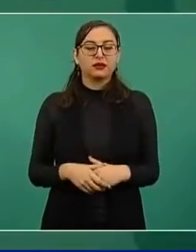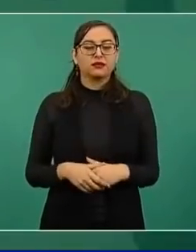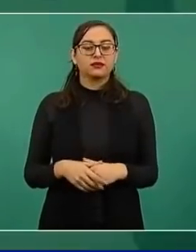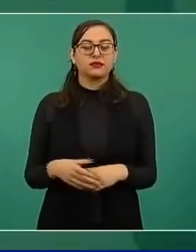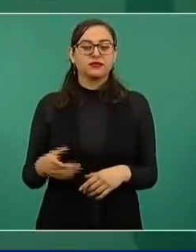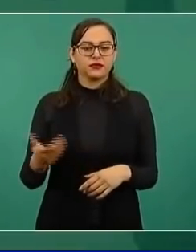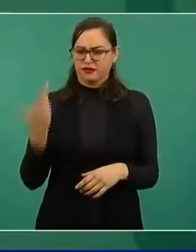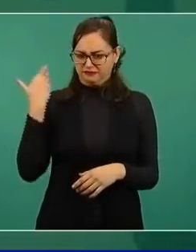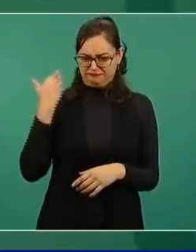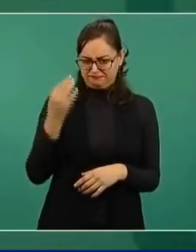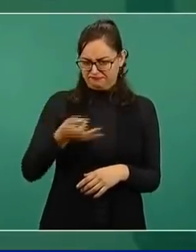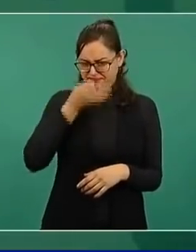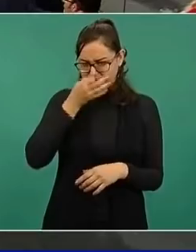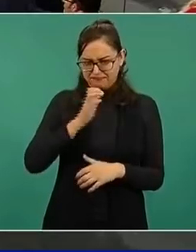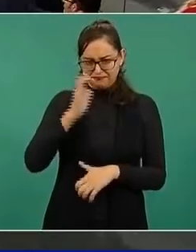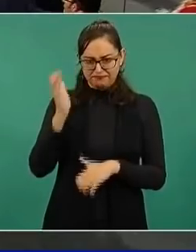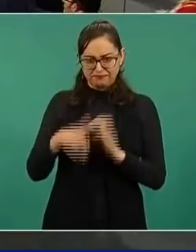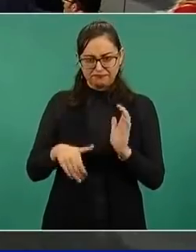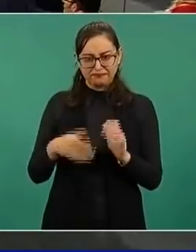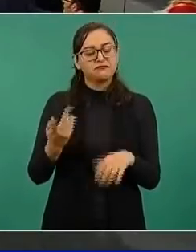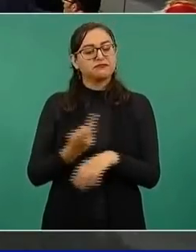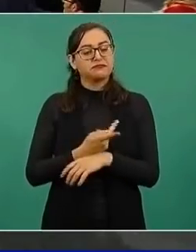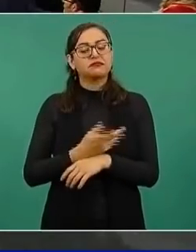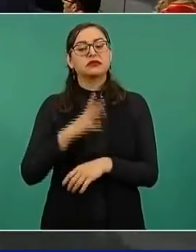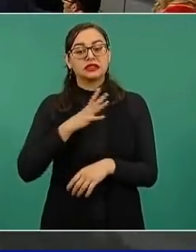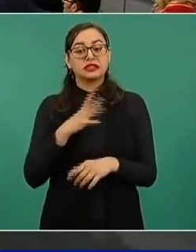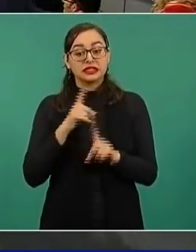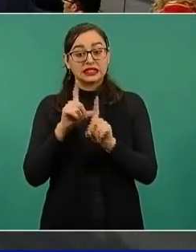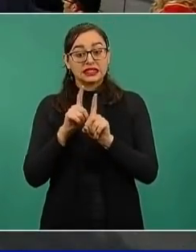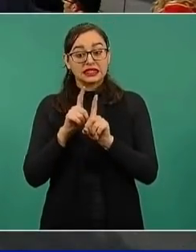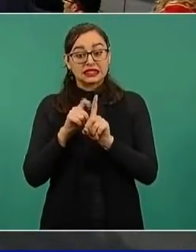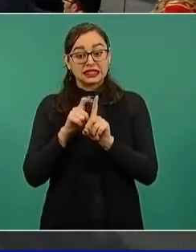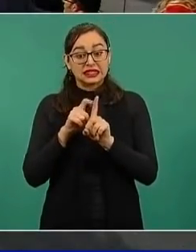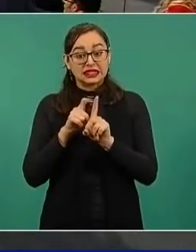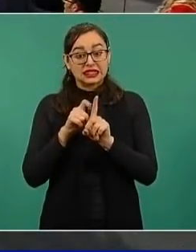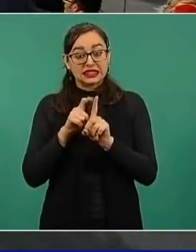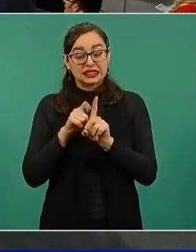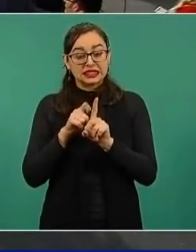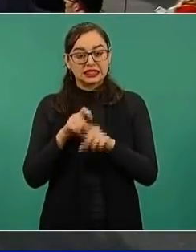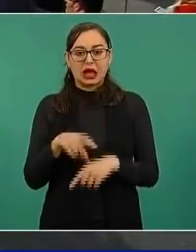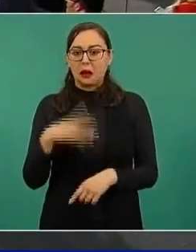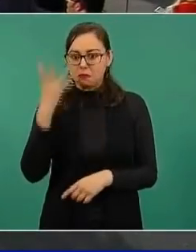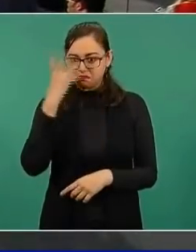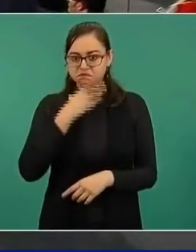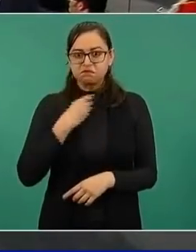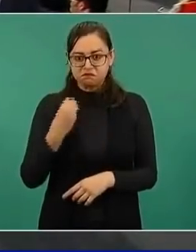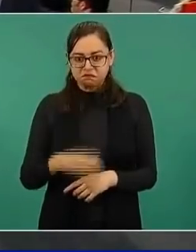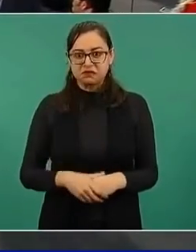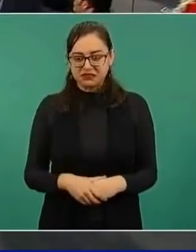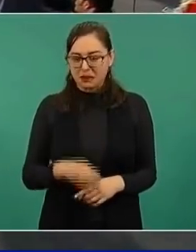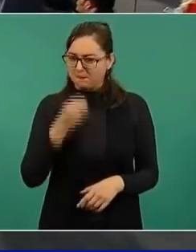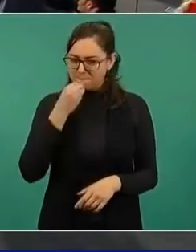A ver si no está por ahí una caricatura de Hernández, es buenísima.